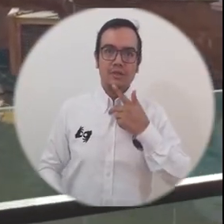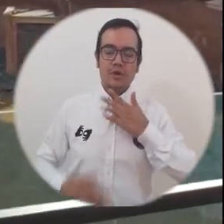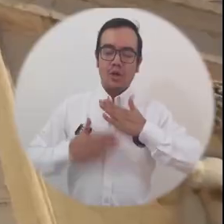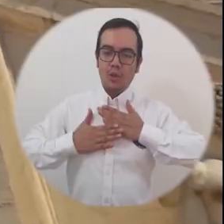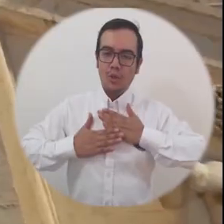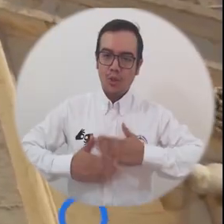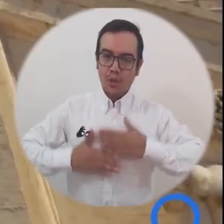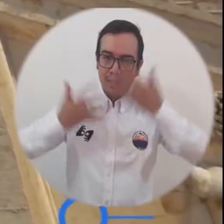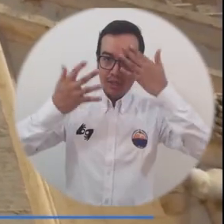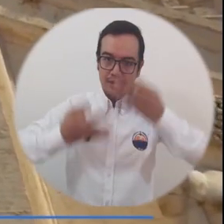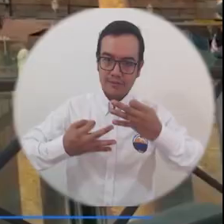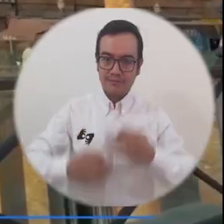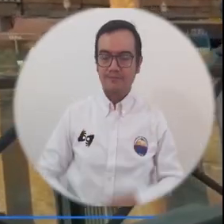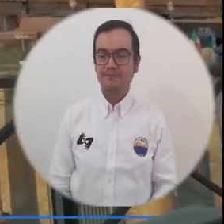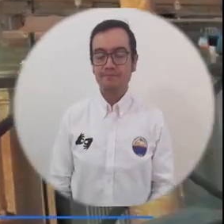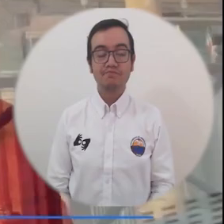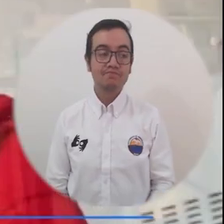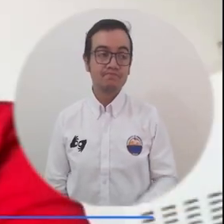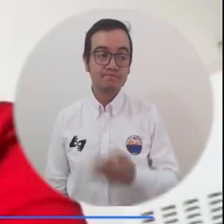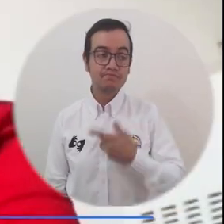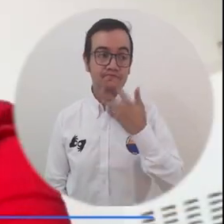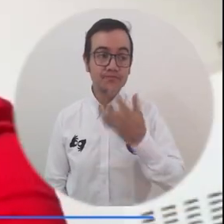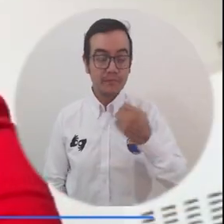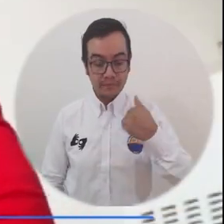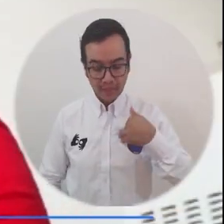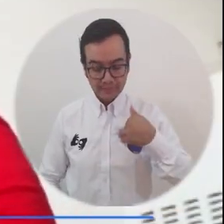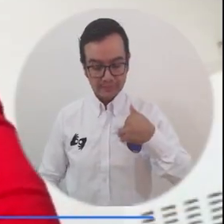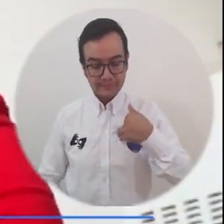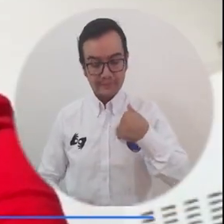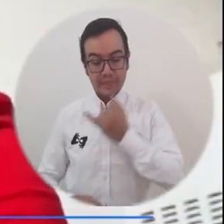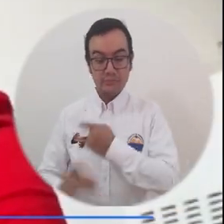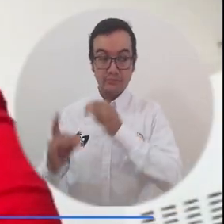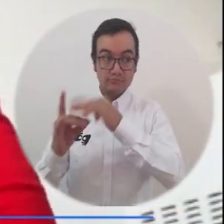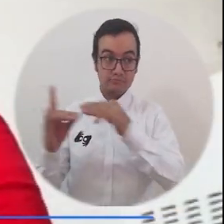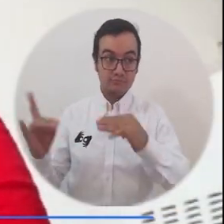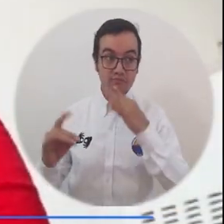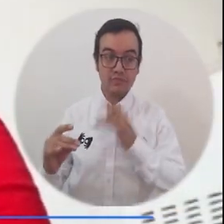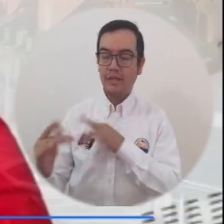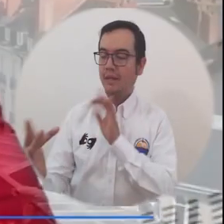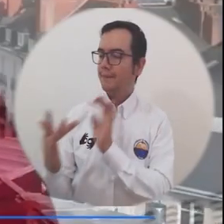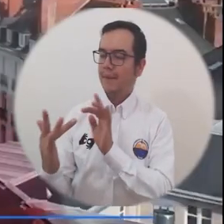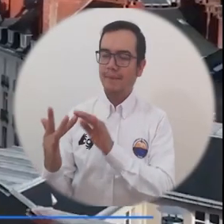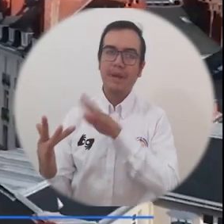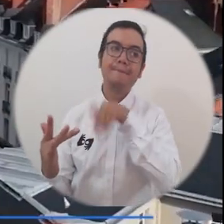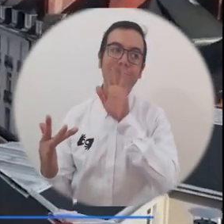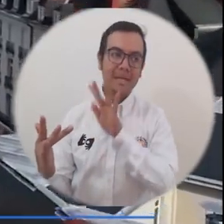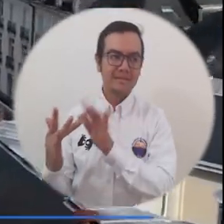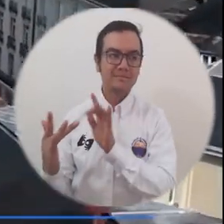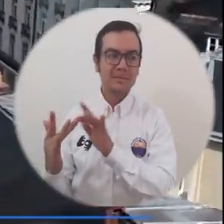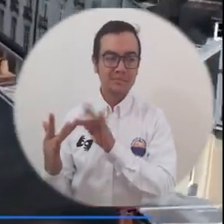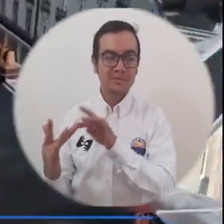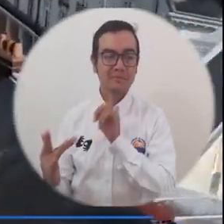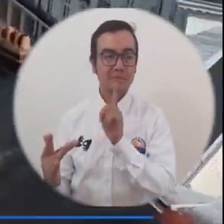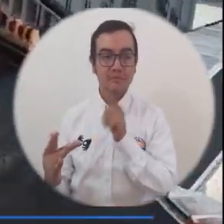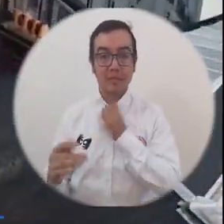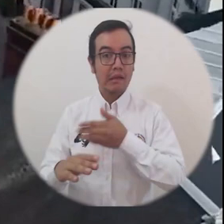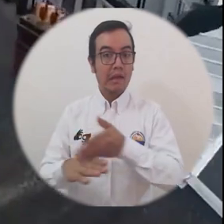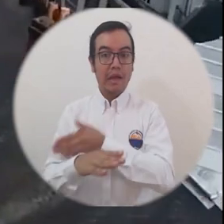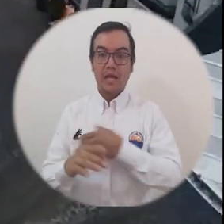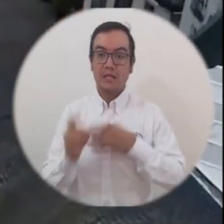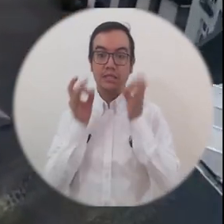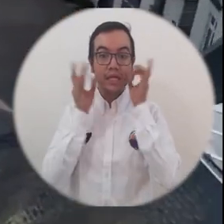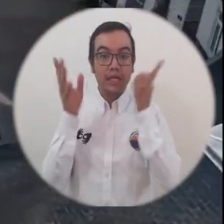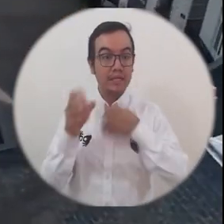ha dado nosotros un poco más de calma pues mi relación con la universidad magdalena ha sido cercana desde el principio de toda esta